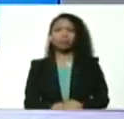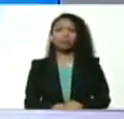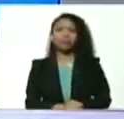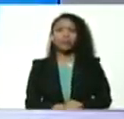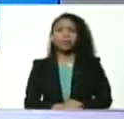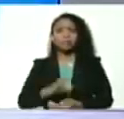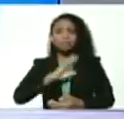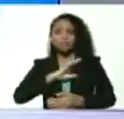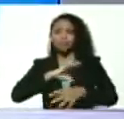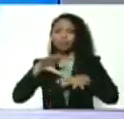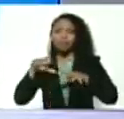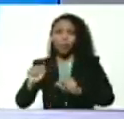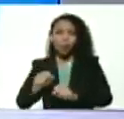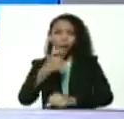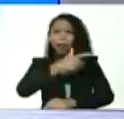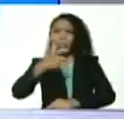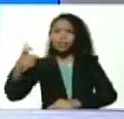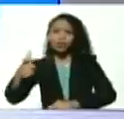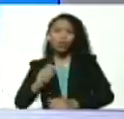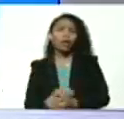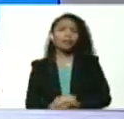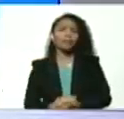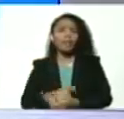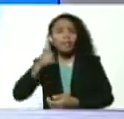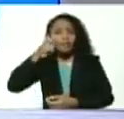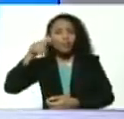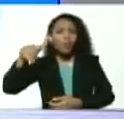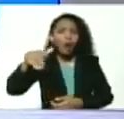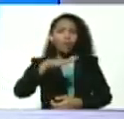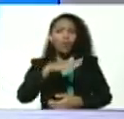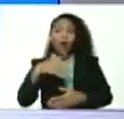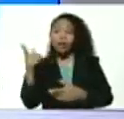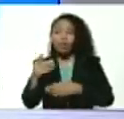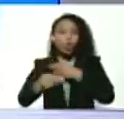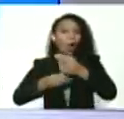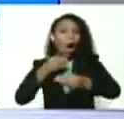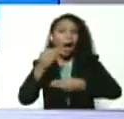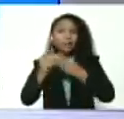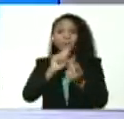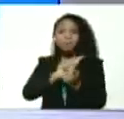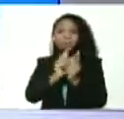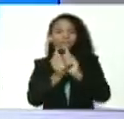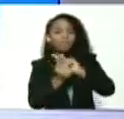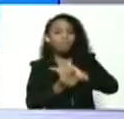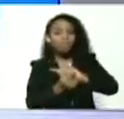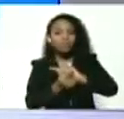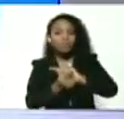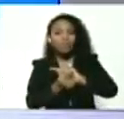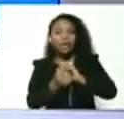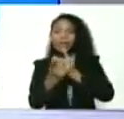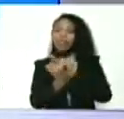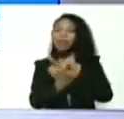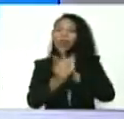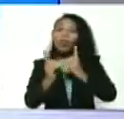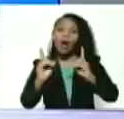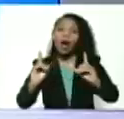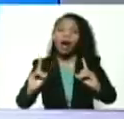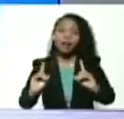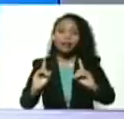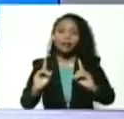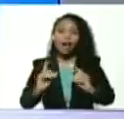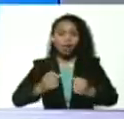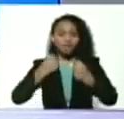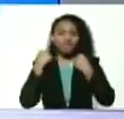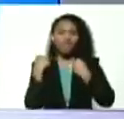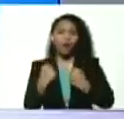el empoderamiento de nuestro pueblo es lo que hace irreversible la democracia radical